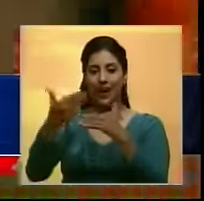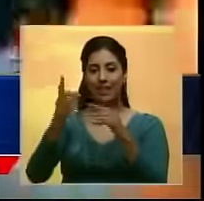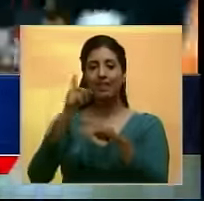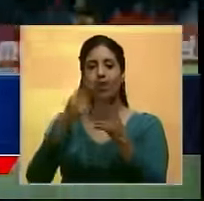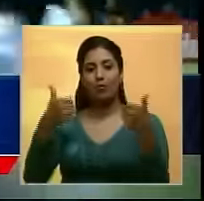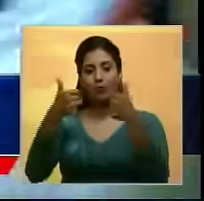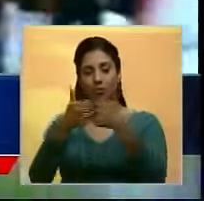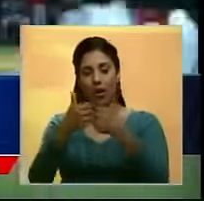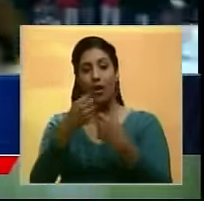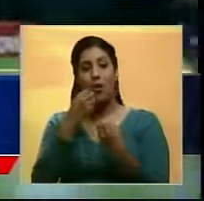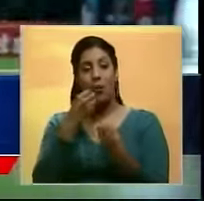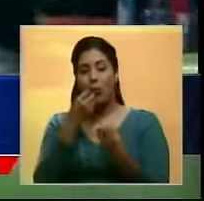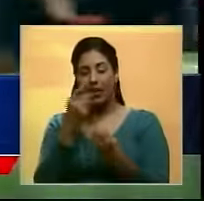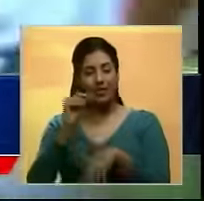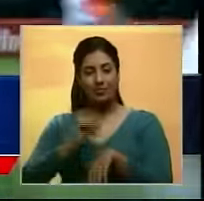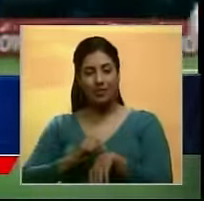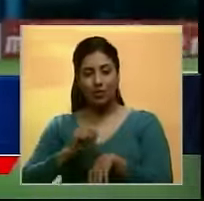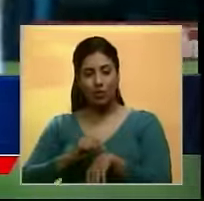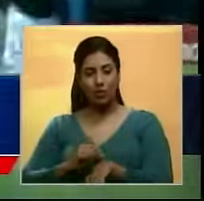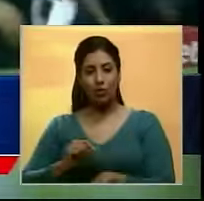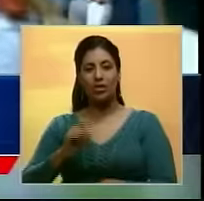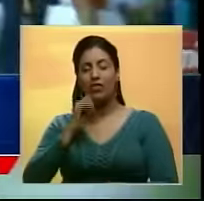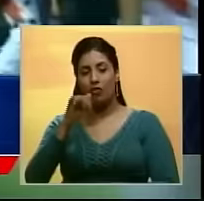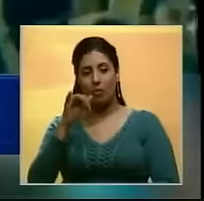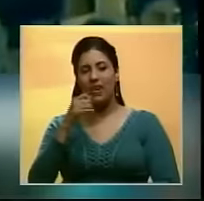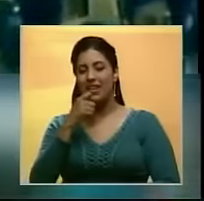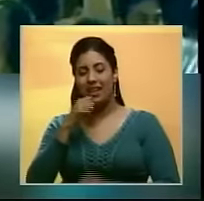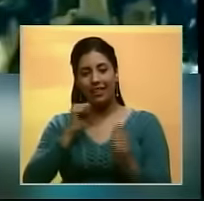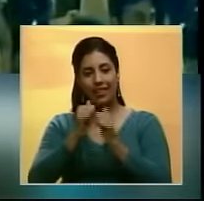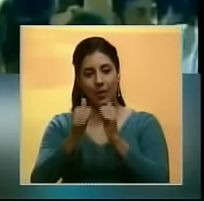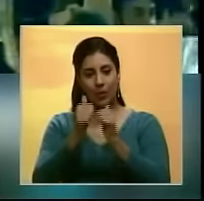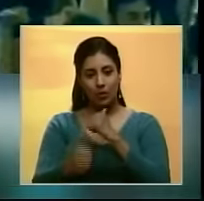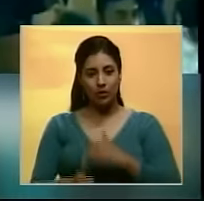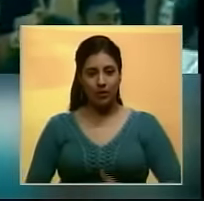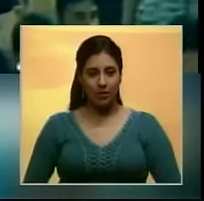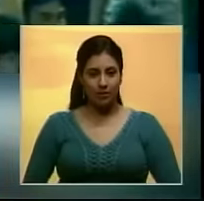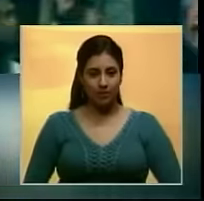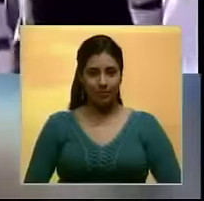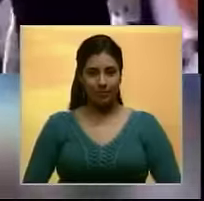post-temporada. Los detalles en minutos con la información deportiva.